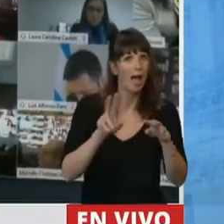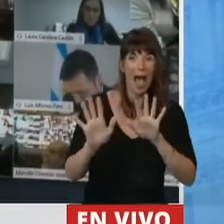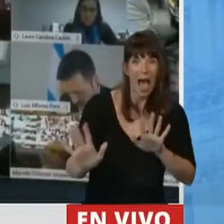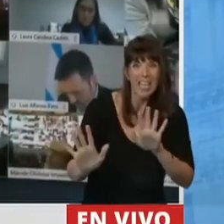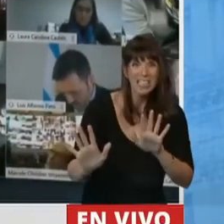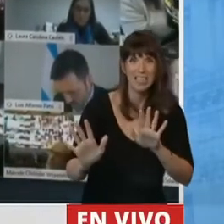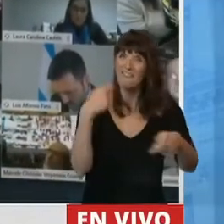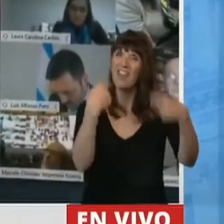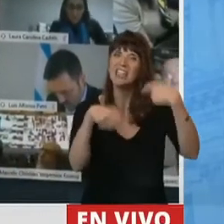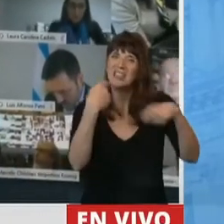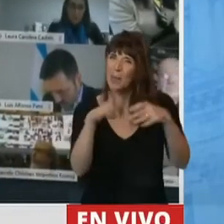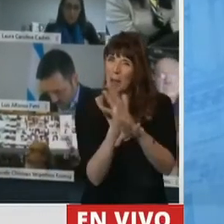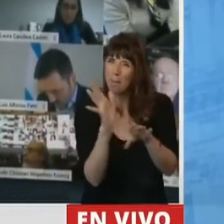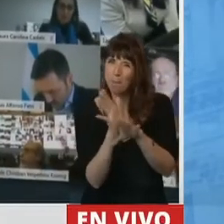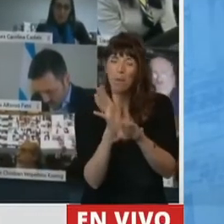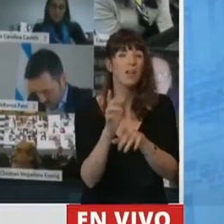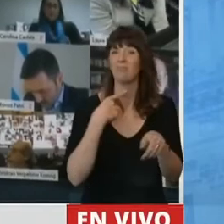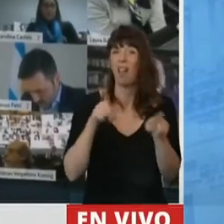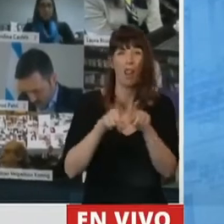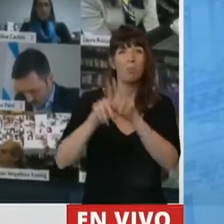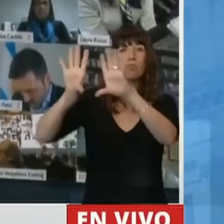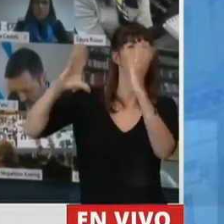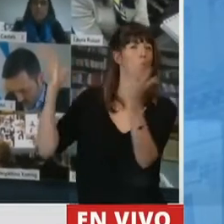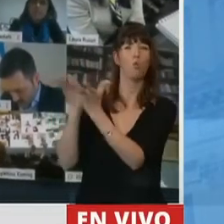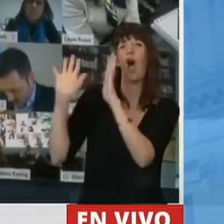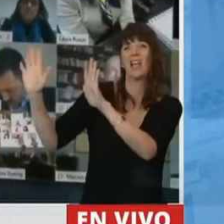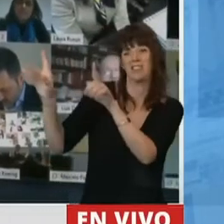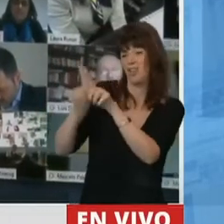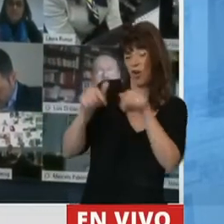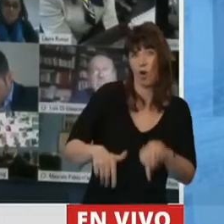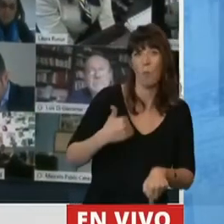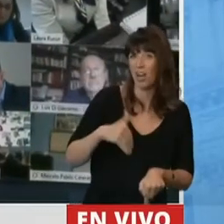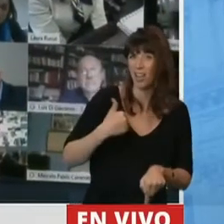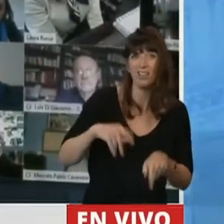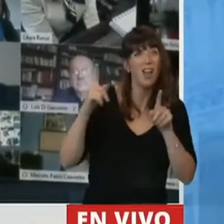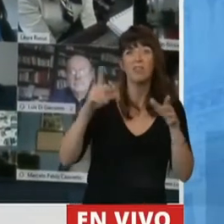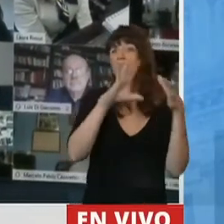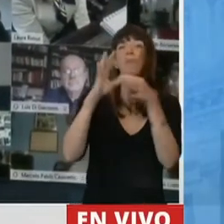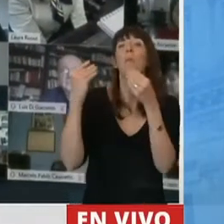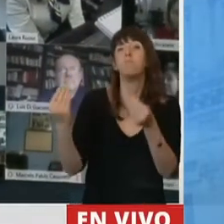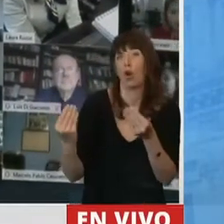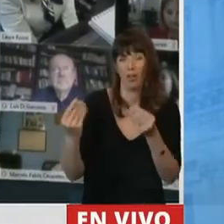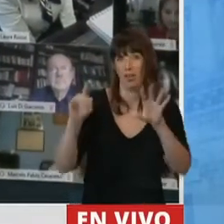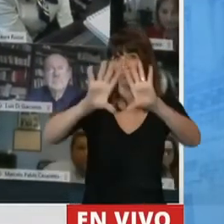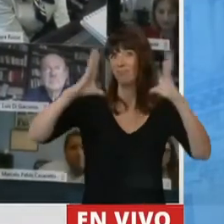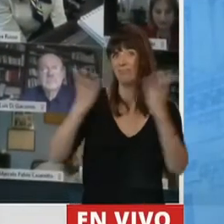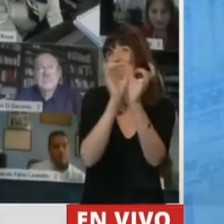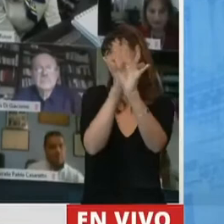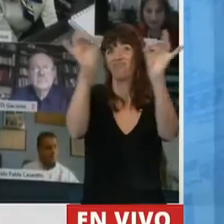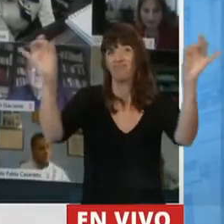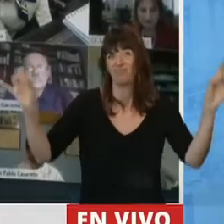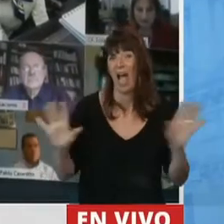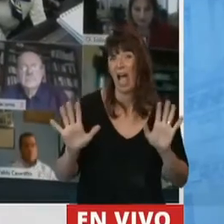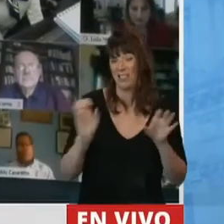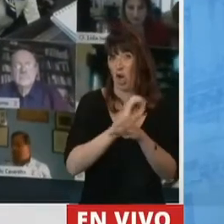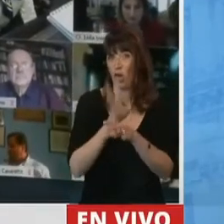incertidumbre que está viviendo el mundo en su conjunto y que tiene que ver con esta pandemia inesperada que está viviendo el mundo en su